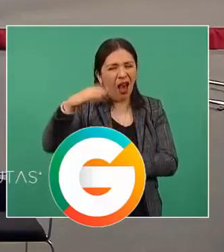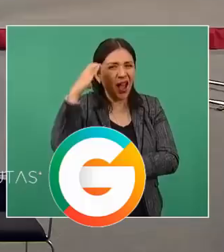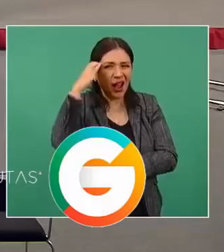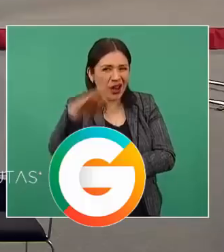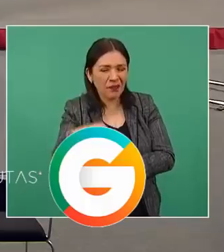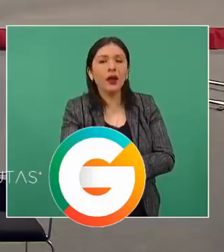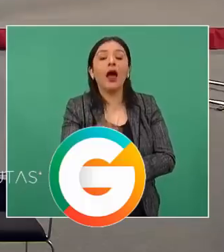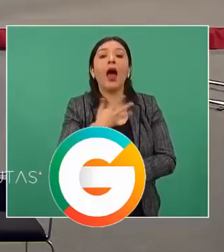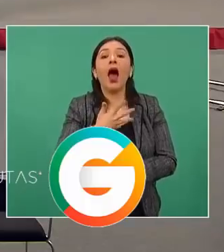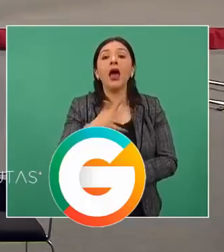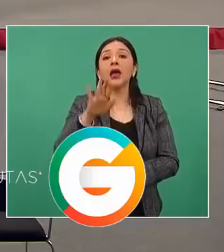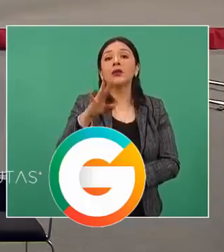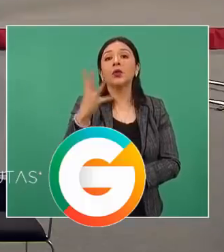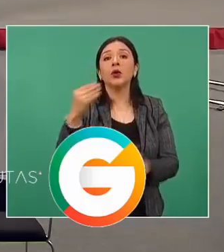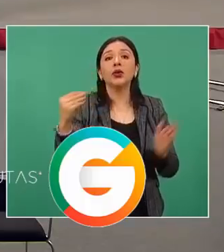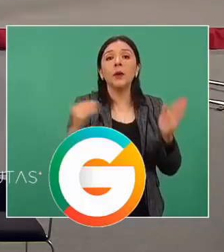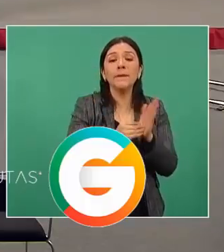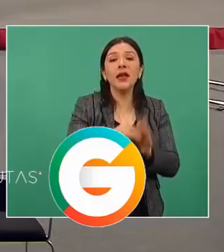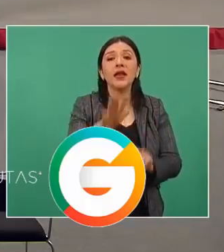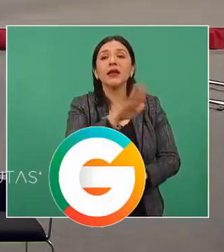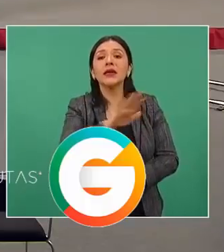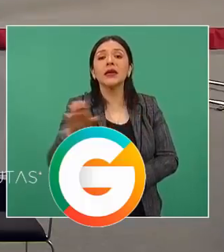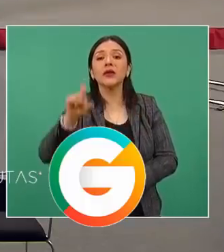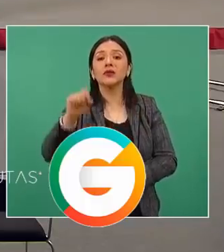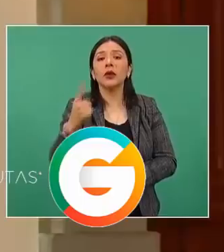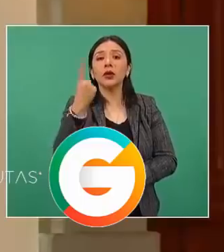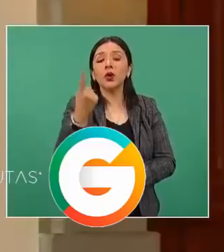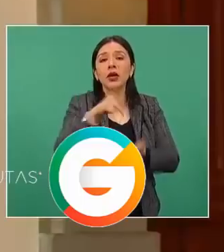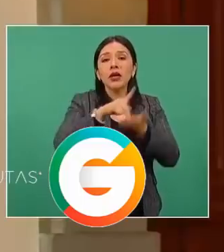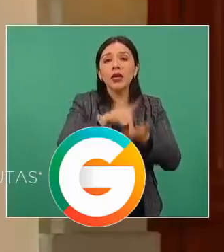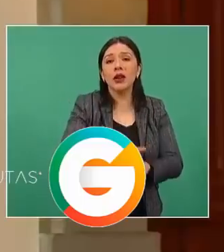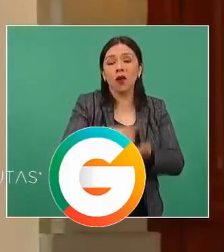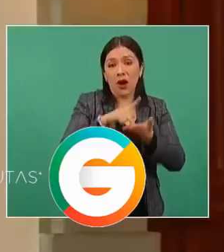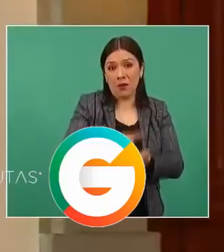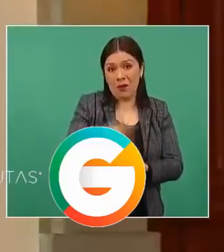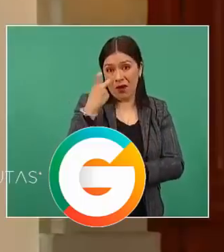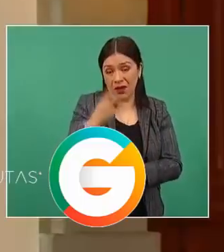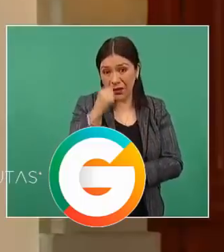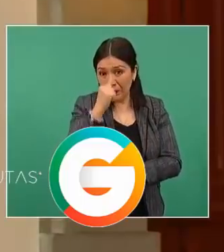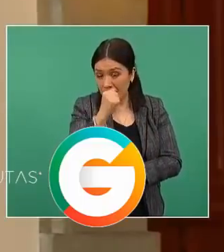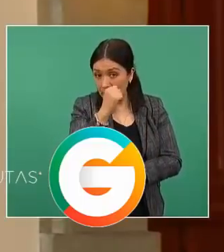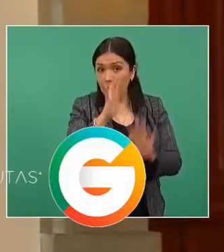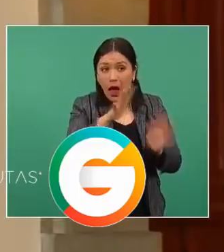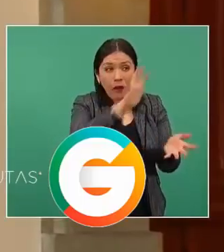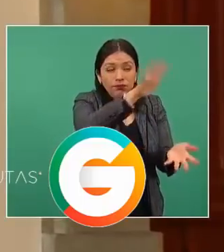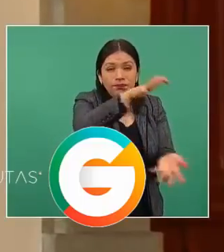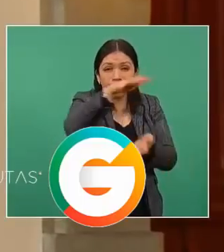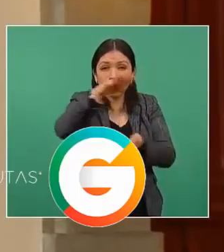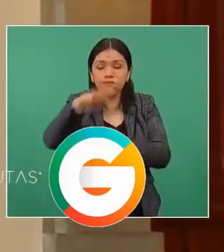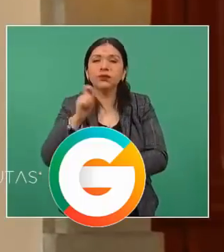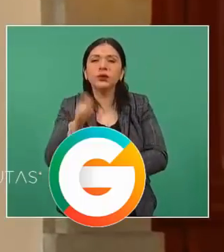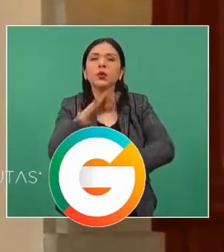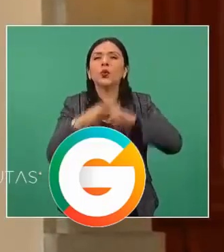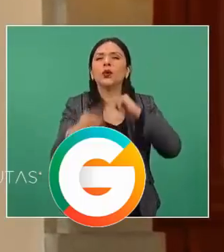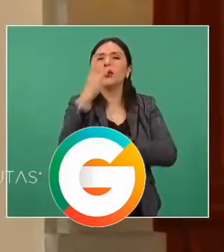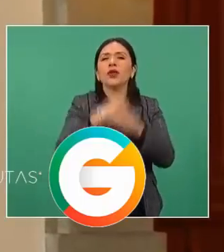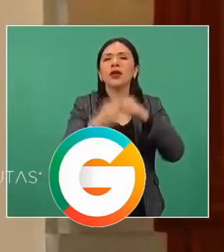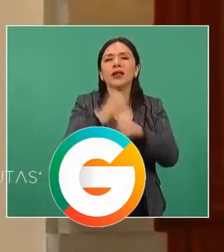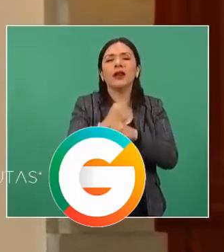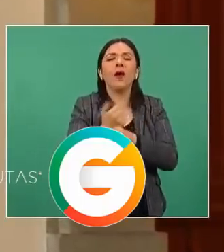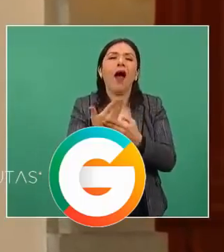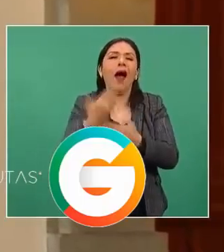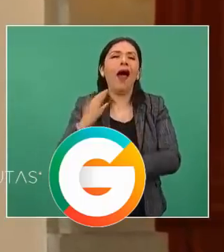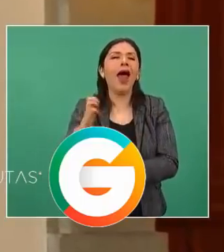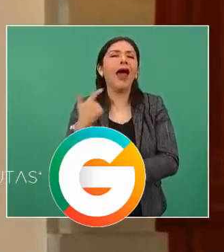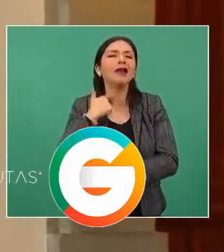54 mil 521 kilogramos de metanfetaminas asegurados en los últimos tres